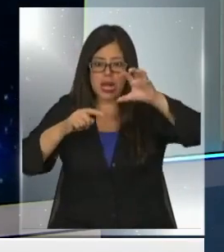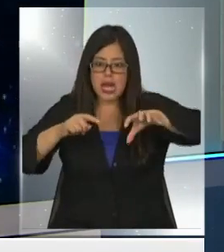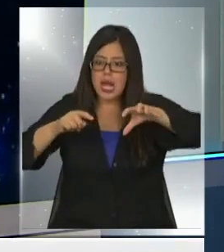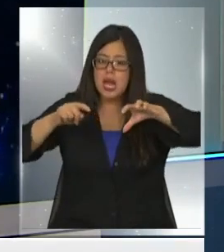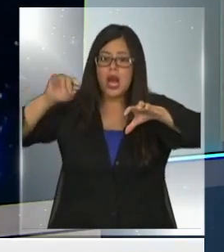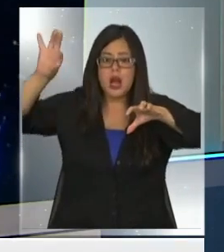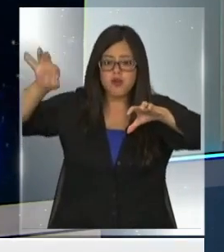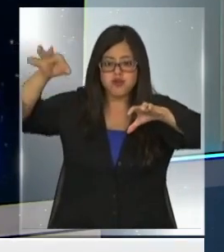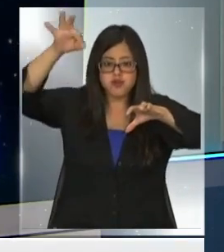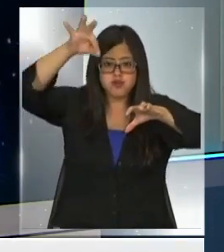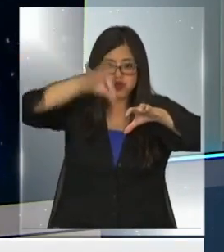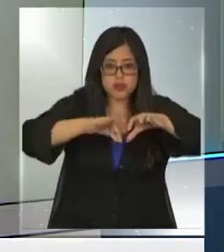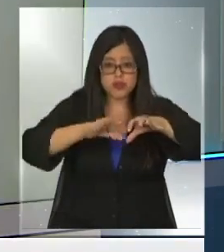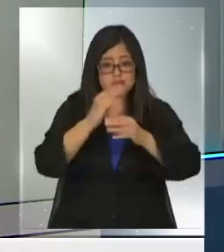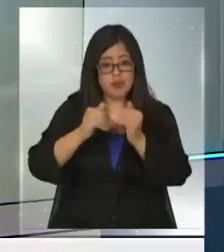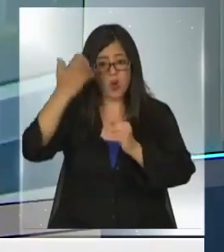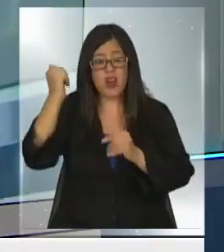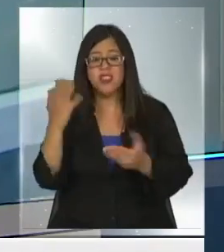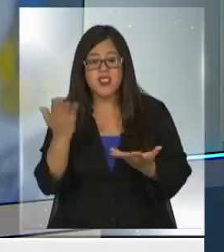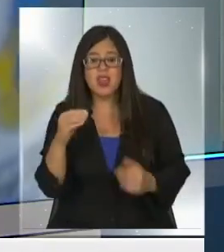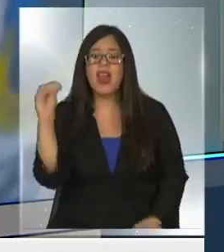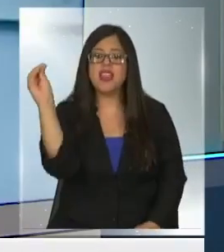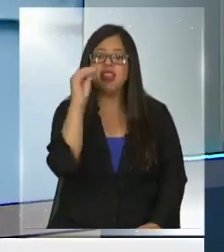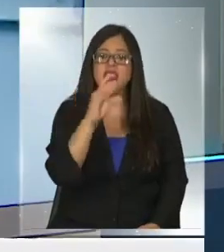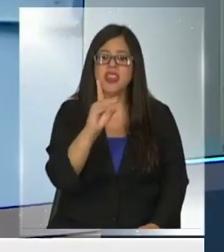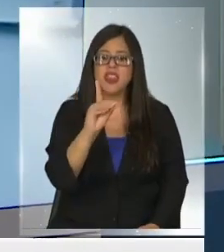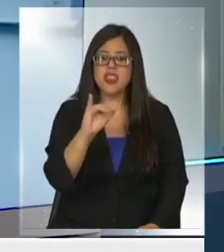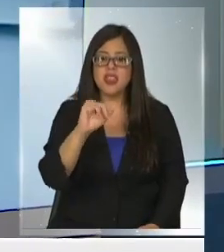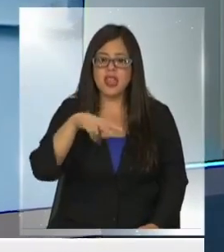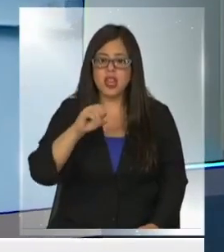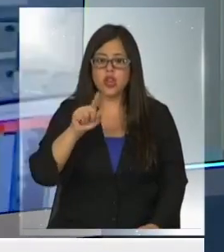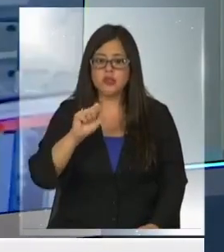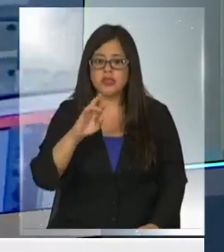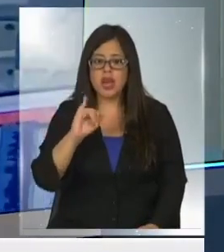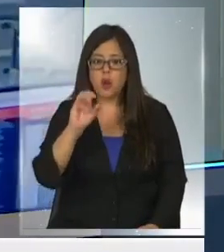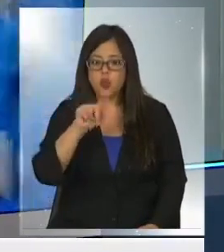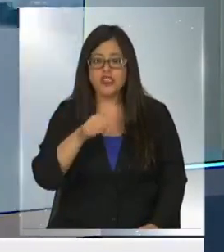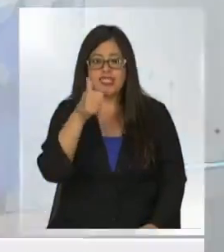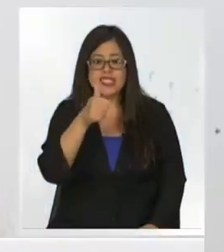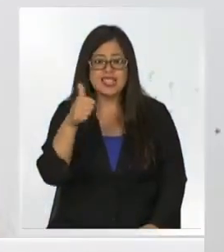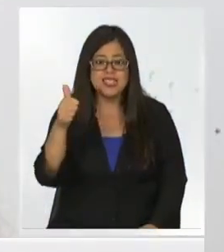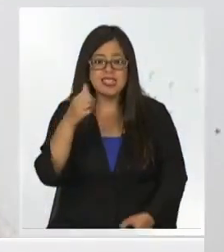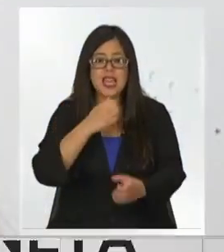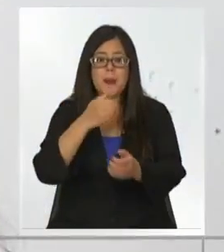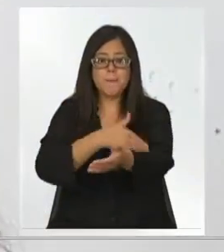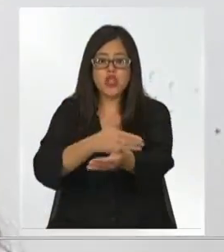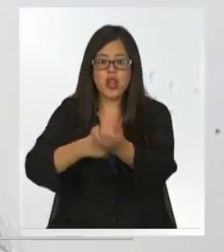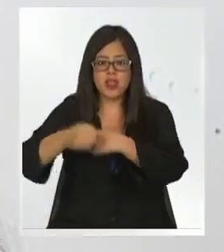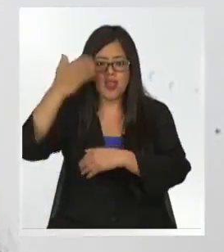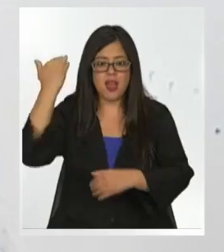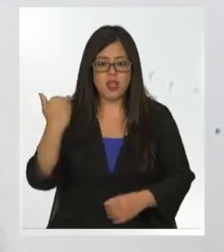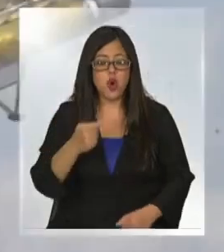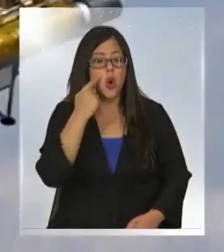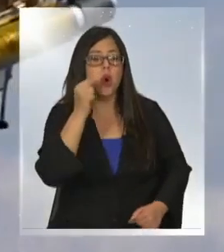como ya le sucedió a quienes gobernaban aquí en el planeta antes, los dinosaurios, hace 66 millones de años. Tiene un gran valor